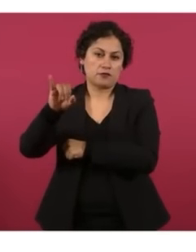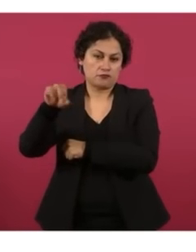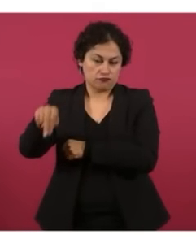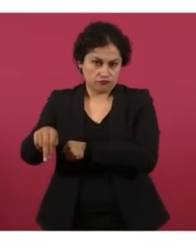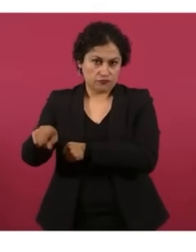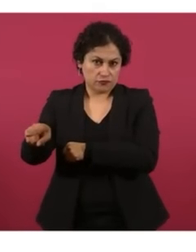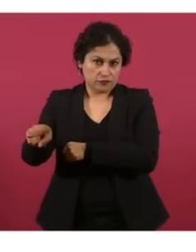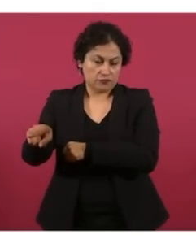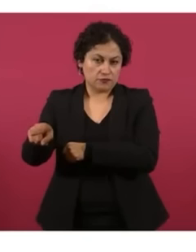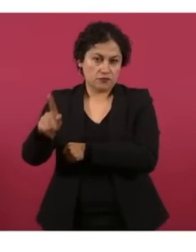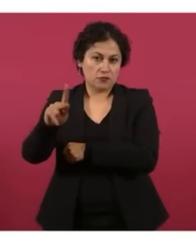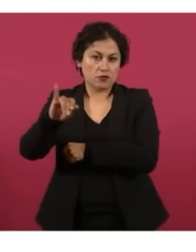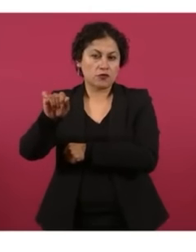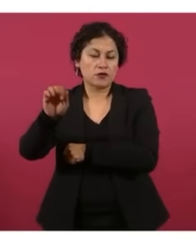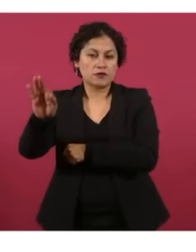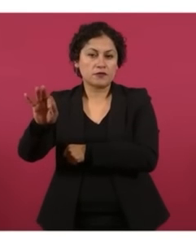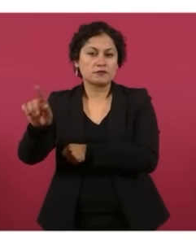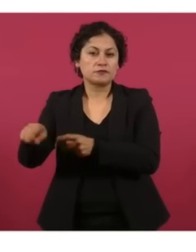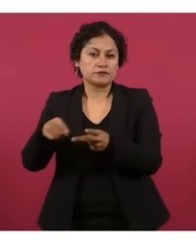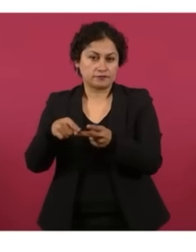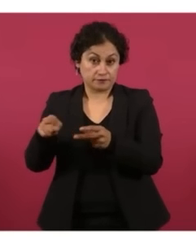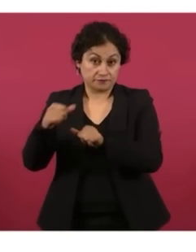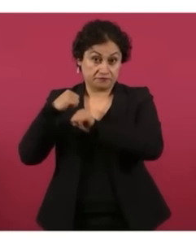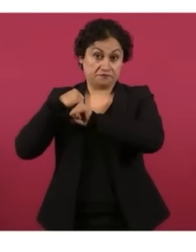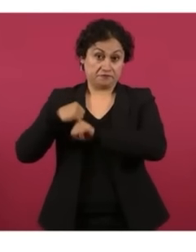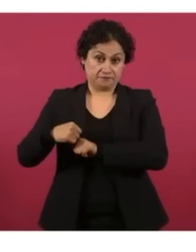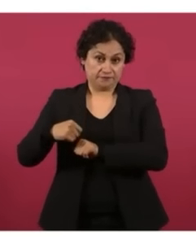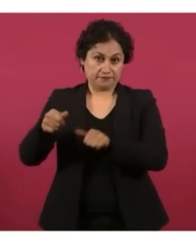Área de coordinación de fortalecimiento institucional,